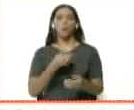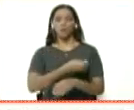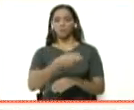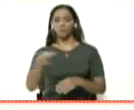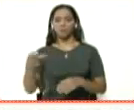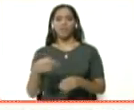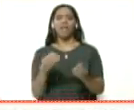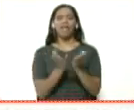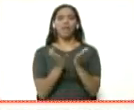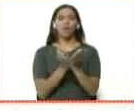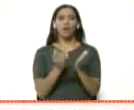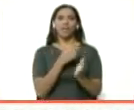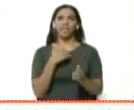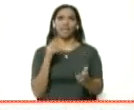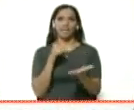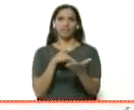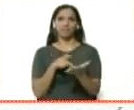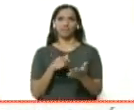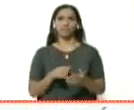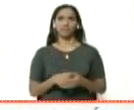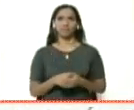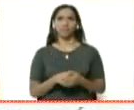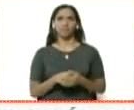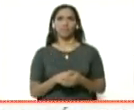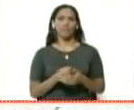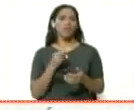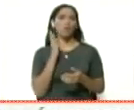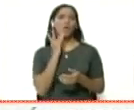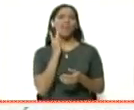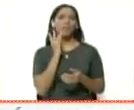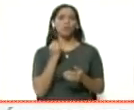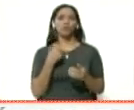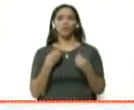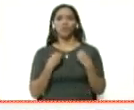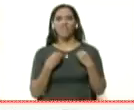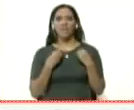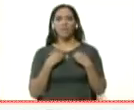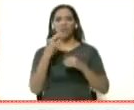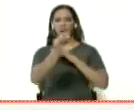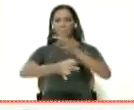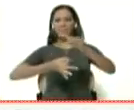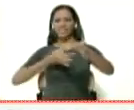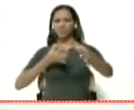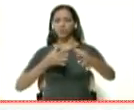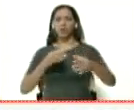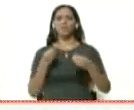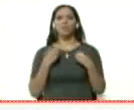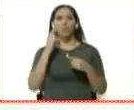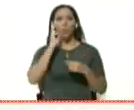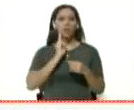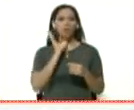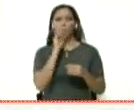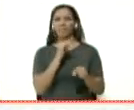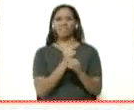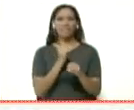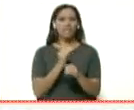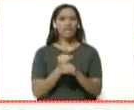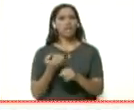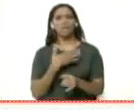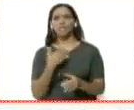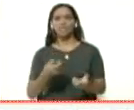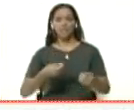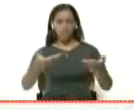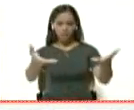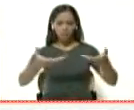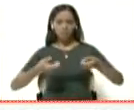distribuir en la escuela a la que quieras asistir. Y si, por ejemplo, yo vivo en Amazonas o vivo en Bolívar y no tengo internet y quisiera los boletos